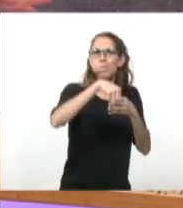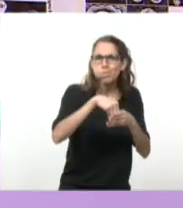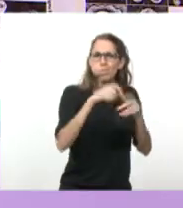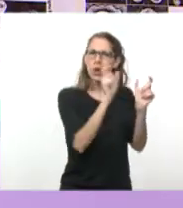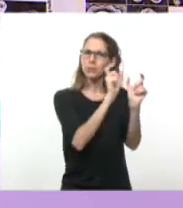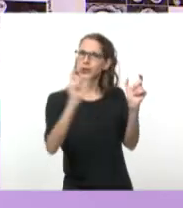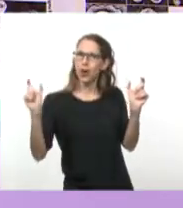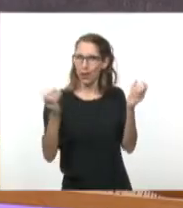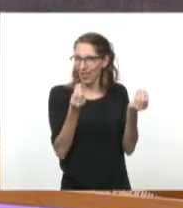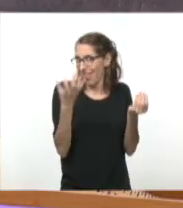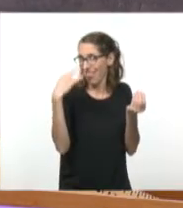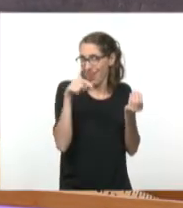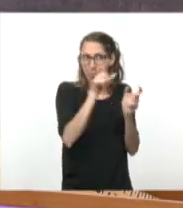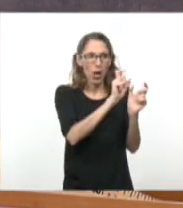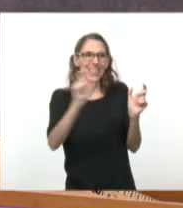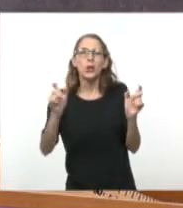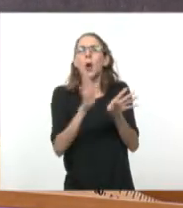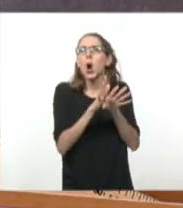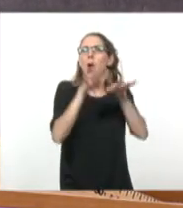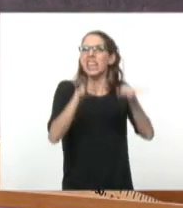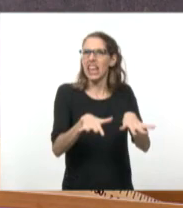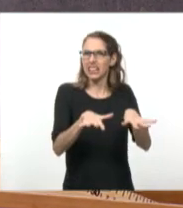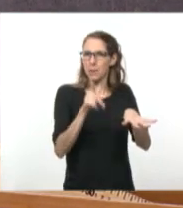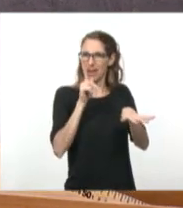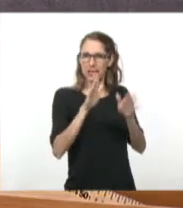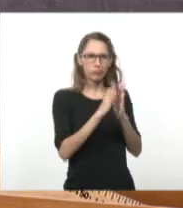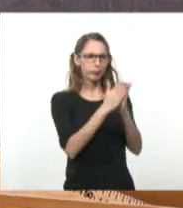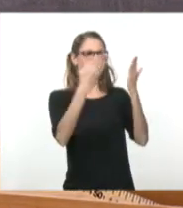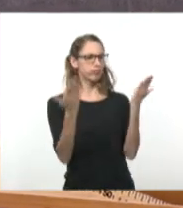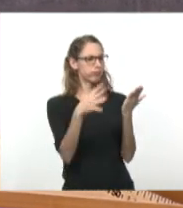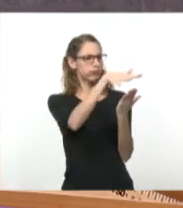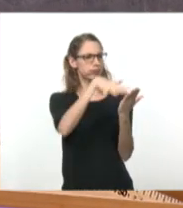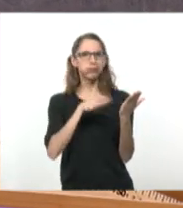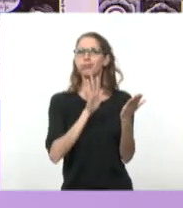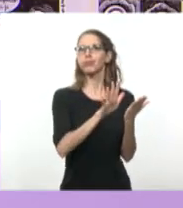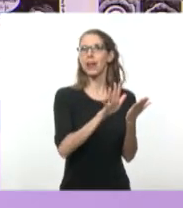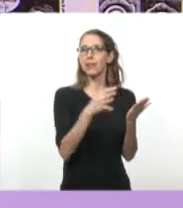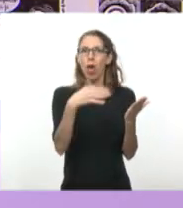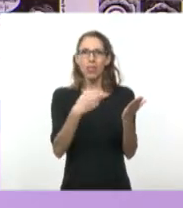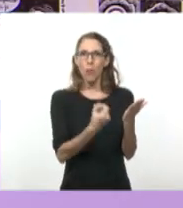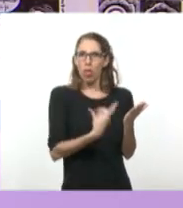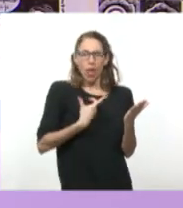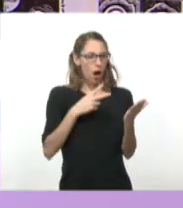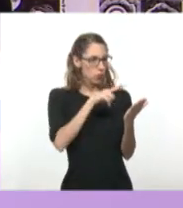Porque la historieta, en algún sentido, no está en movimiento. Entonces, hay como que crear la sensación Exactamente. Viste que